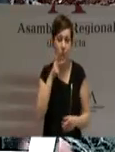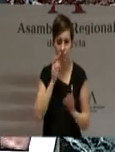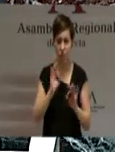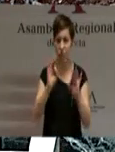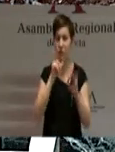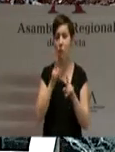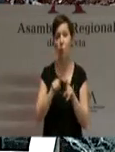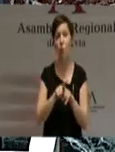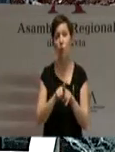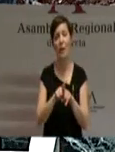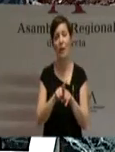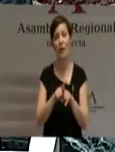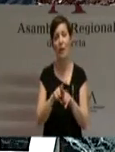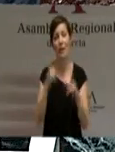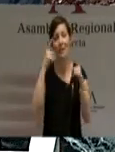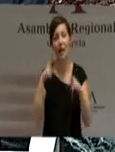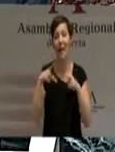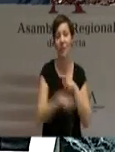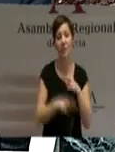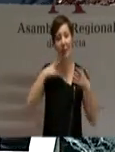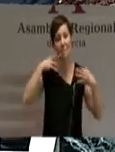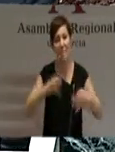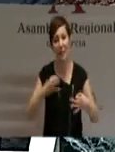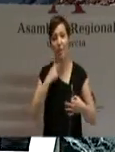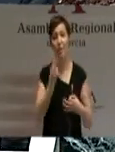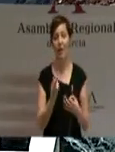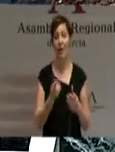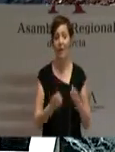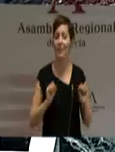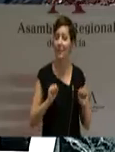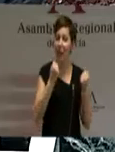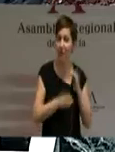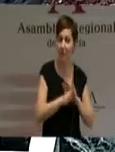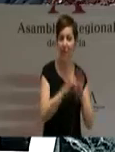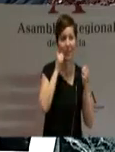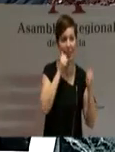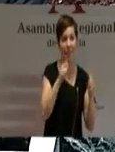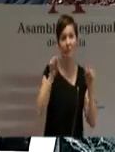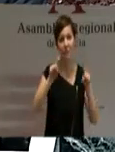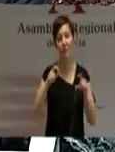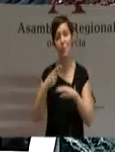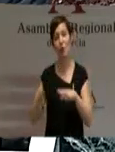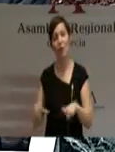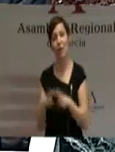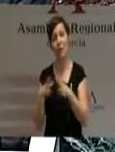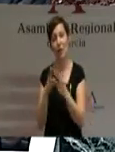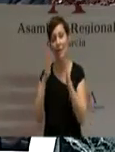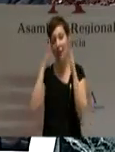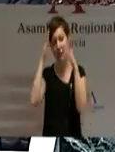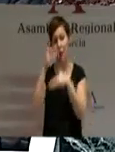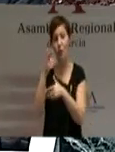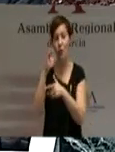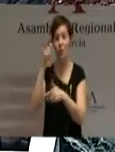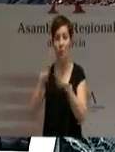poner en peligro la subsistencia de la sanidad, la educación, las políticas sociales y la atención a los más desfavorecidos.